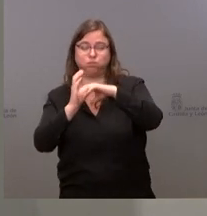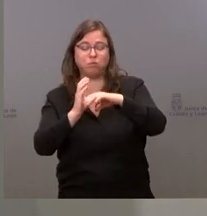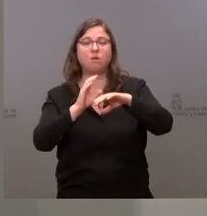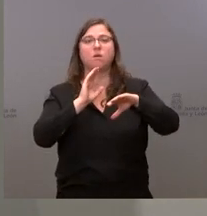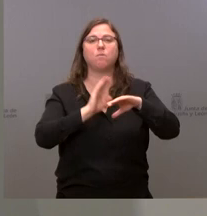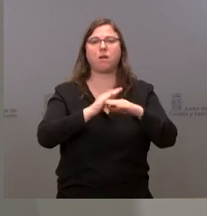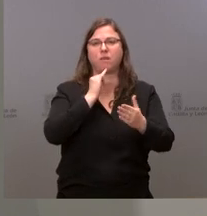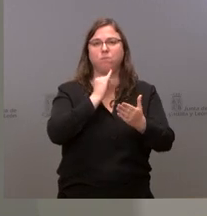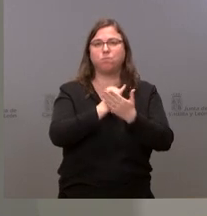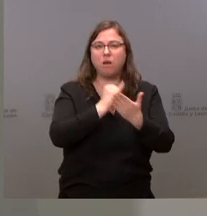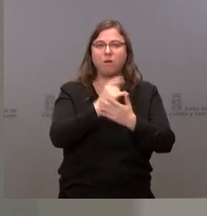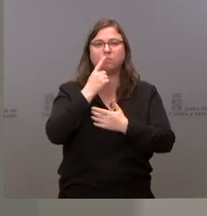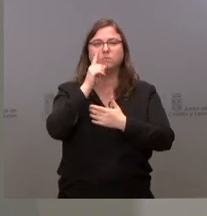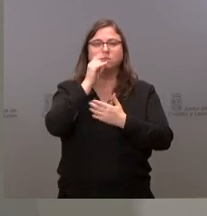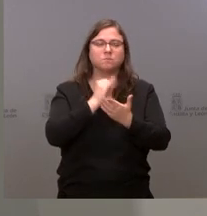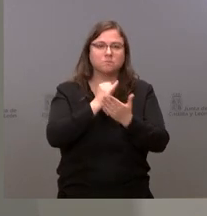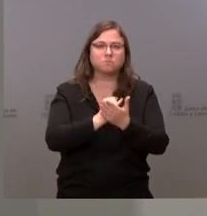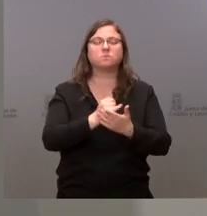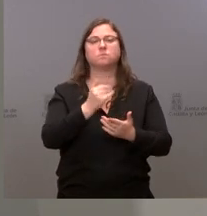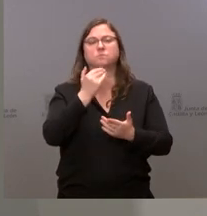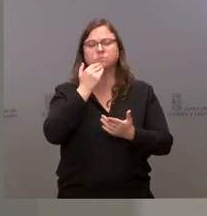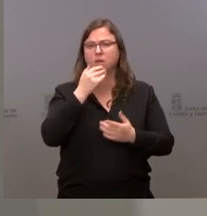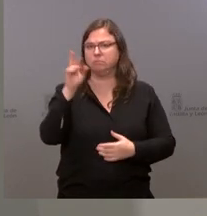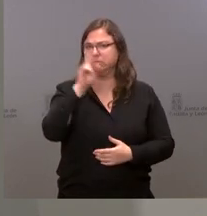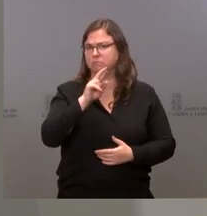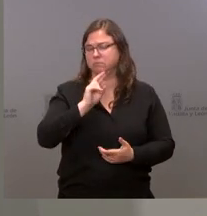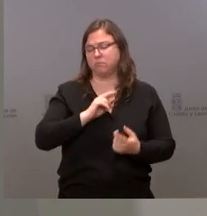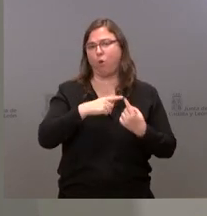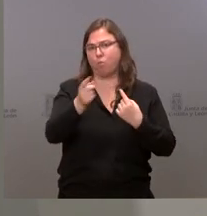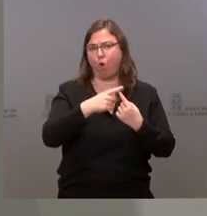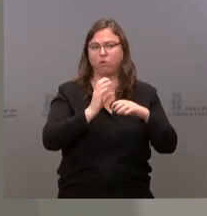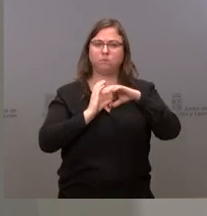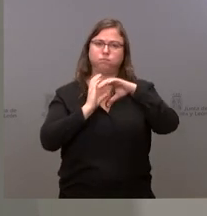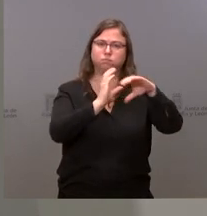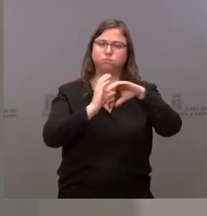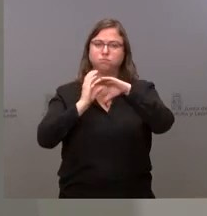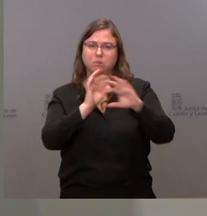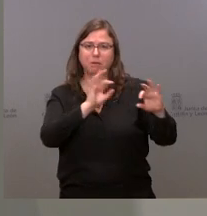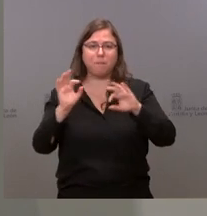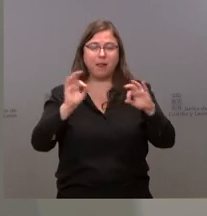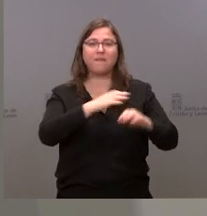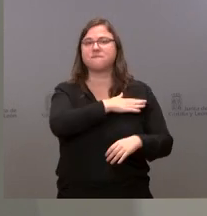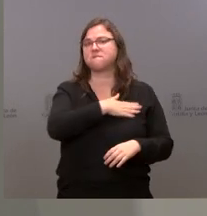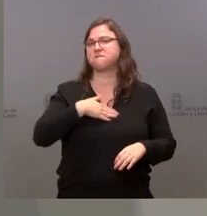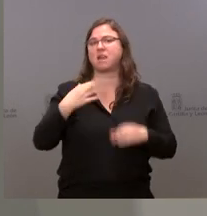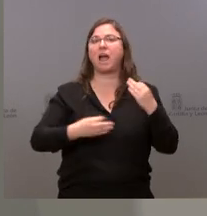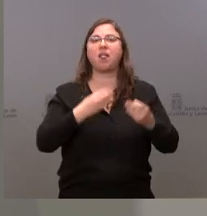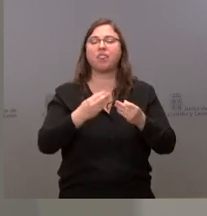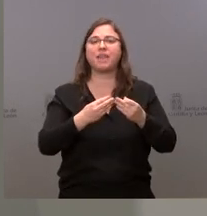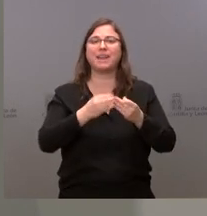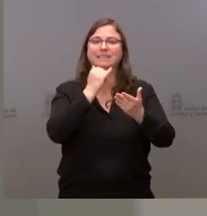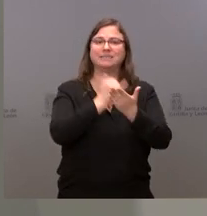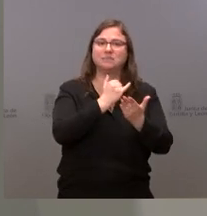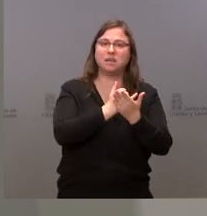que he hecho referencia reiteradamente en mi intervención, pues la idea es que puedan realizar sus tareas de test